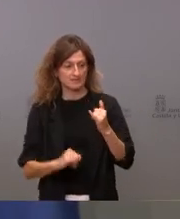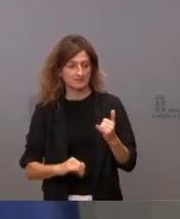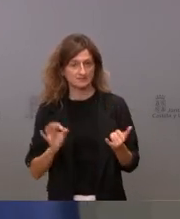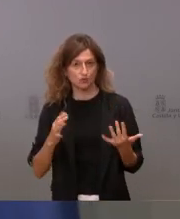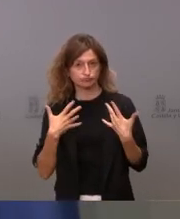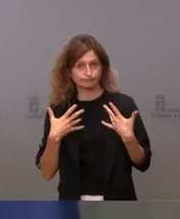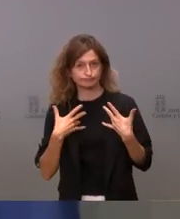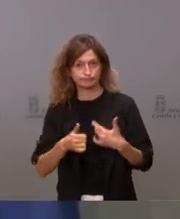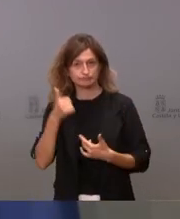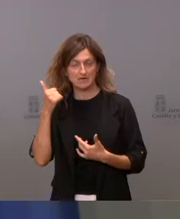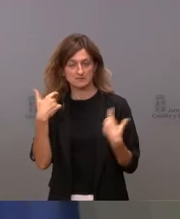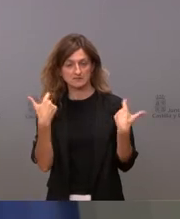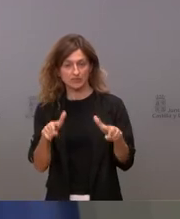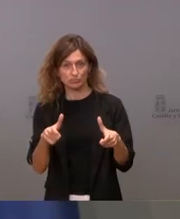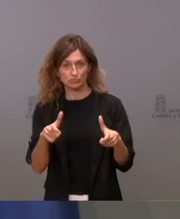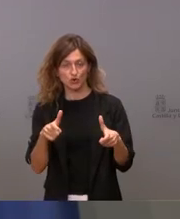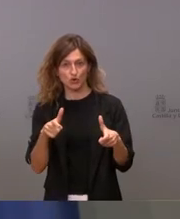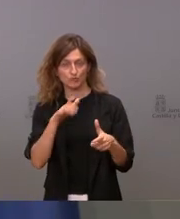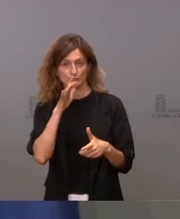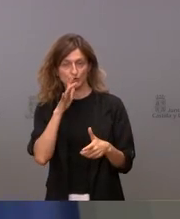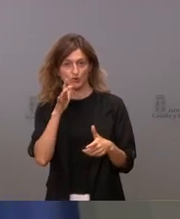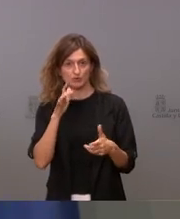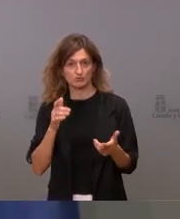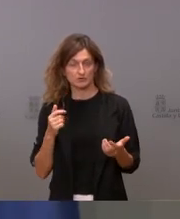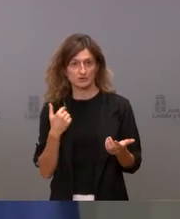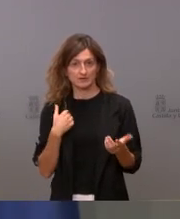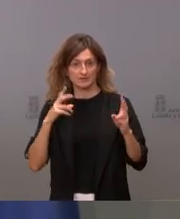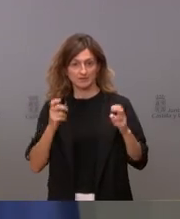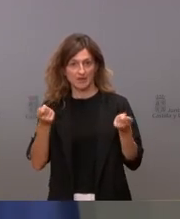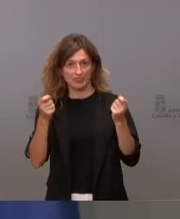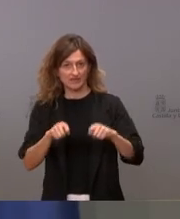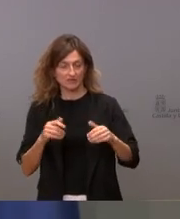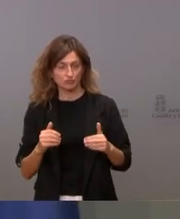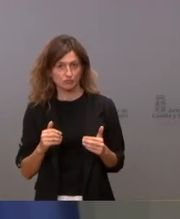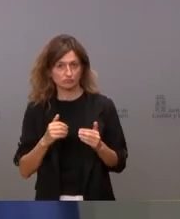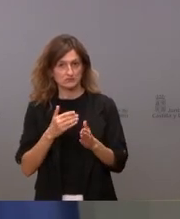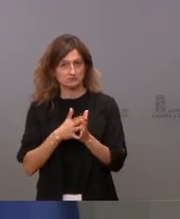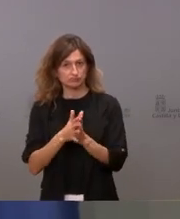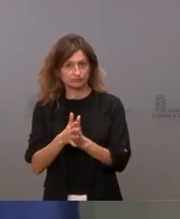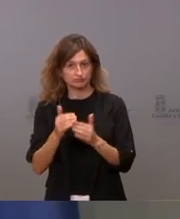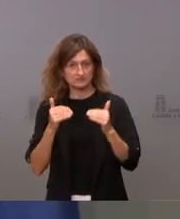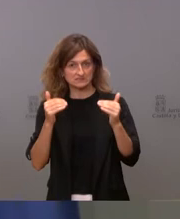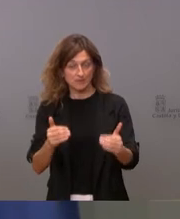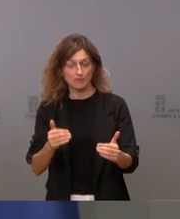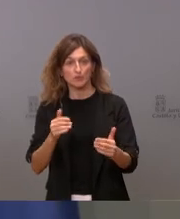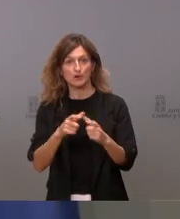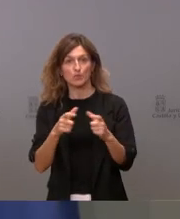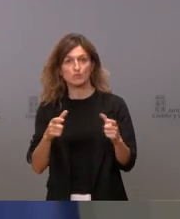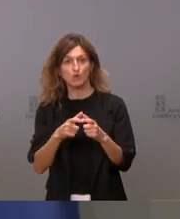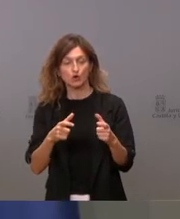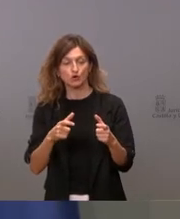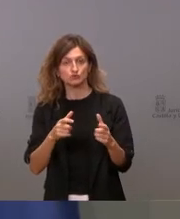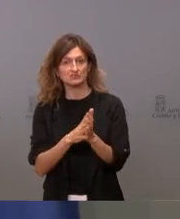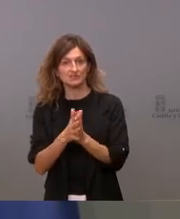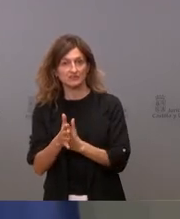tenido un cierre muy prolongado y una pérdida muy importante. Es decir, los bonos no se dirigen